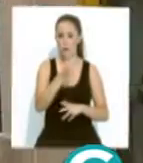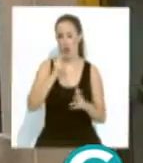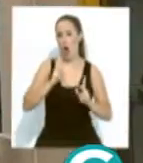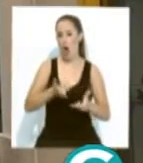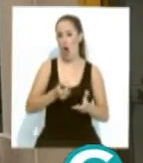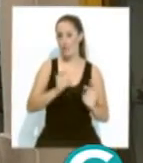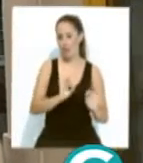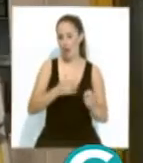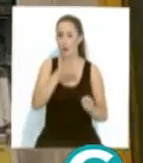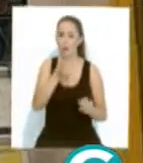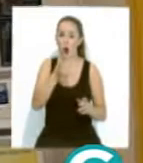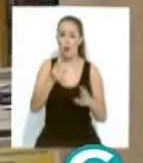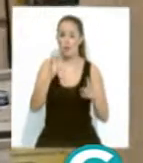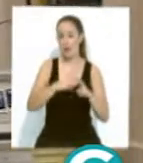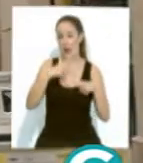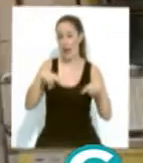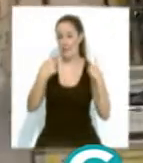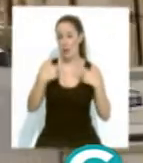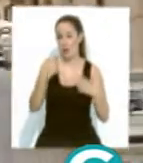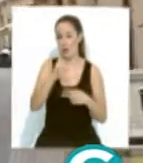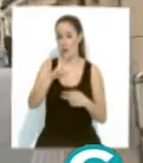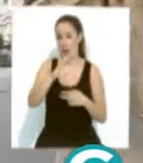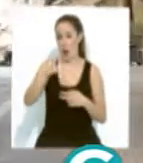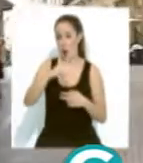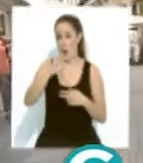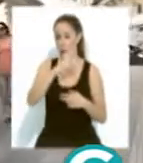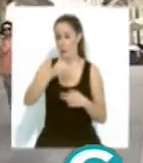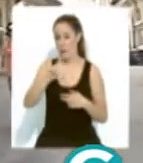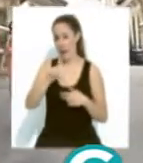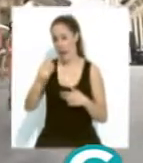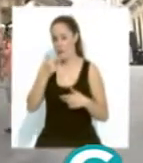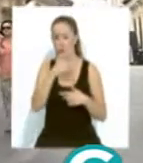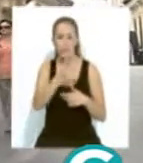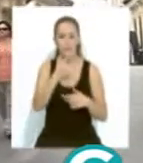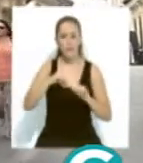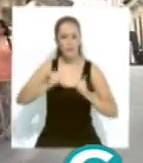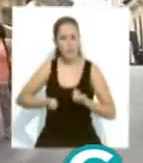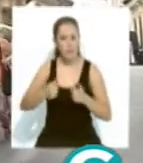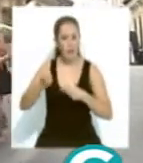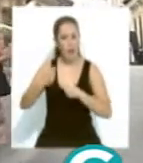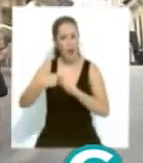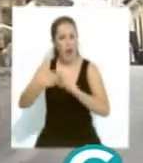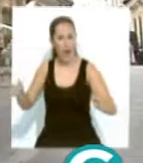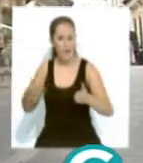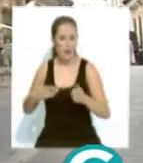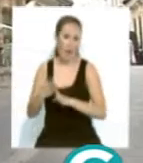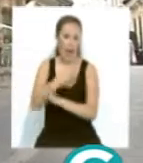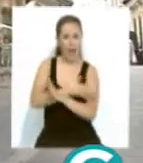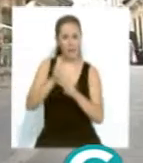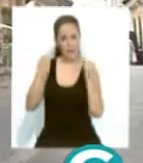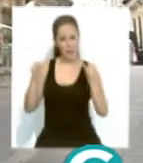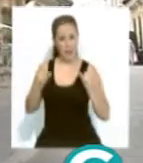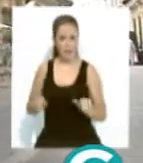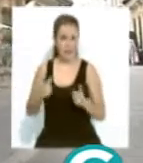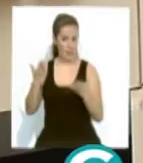Se trata del restaurante Goico Grill, ya que desde el consistorio aseguran que ha iniciado su actividad y ha abierto al público sin tener los